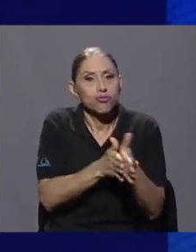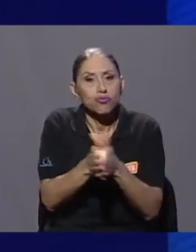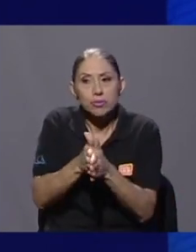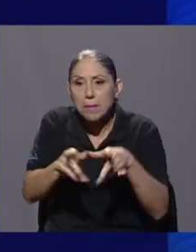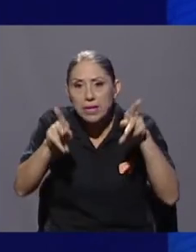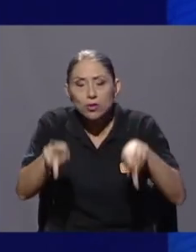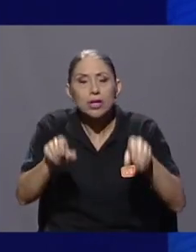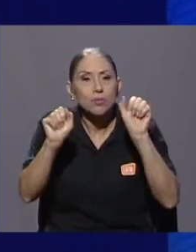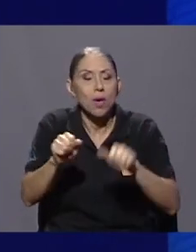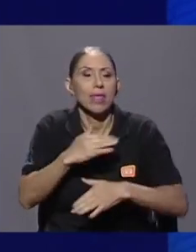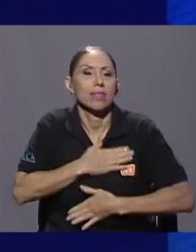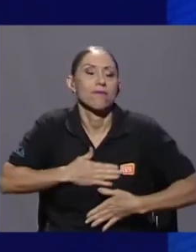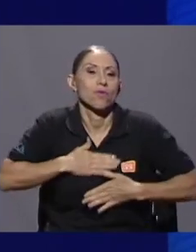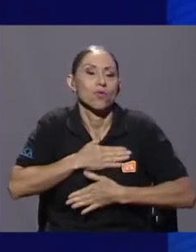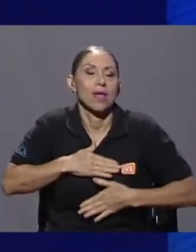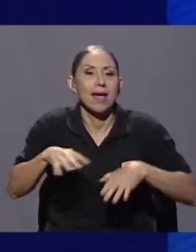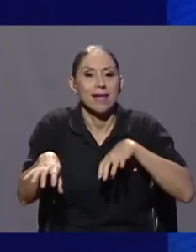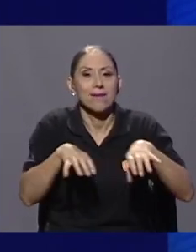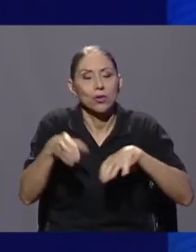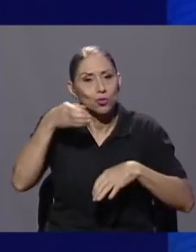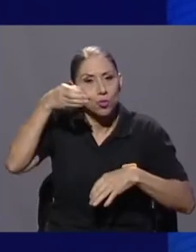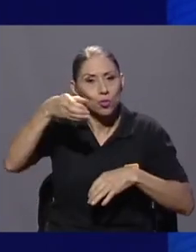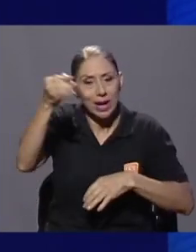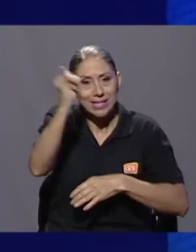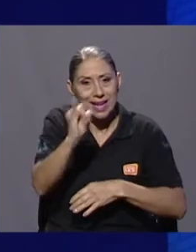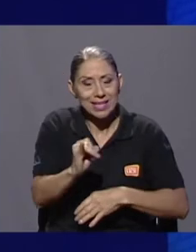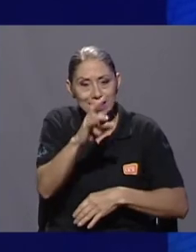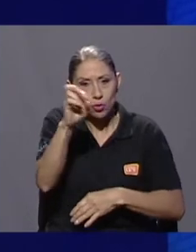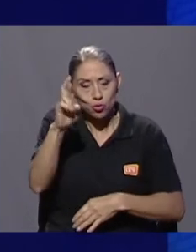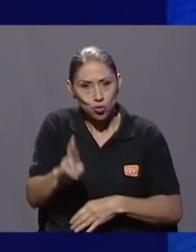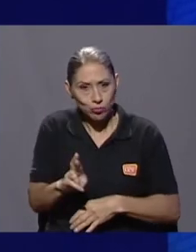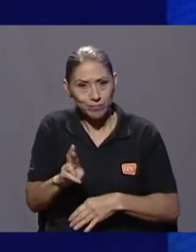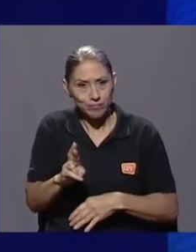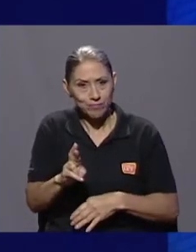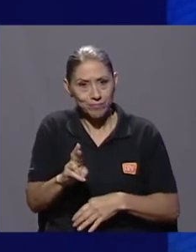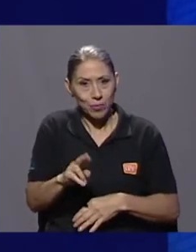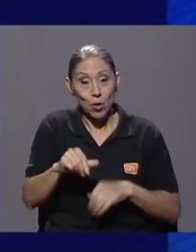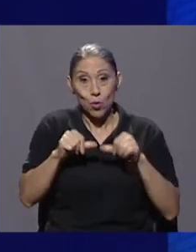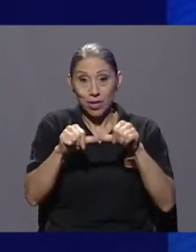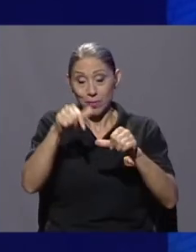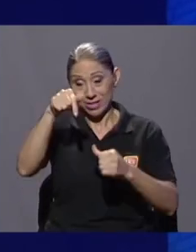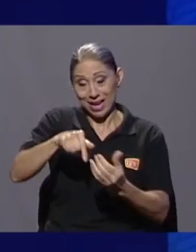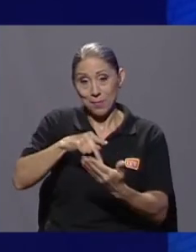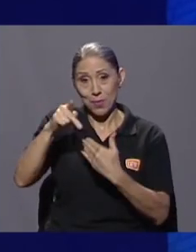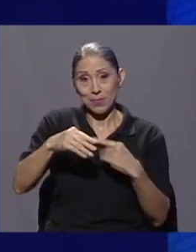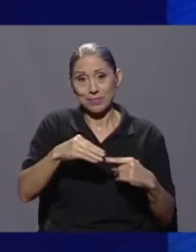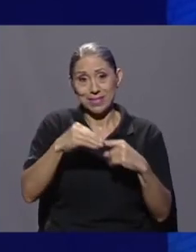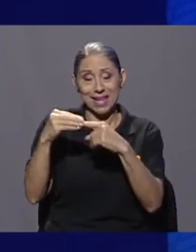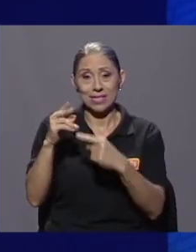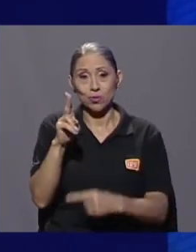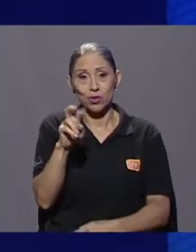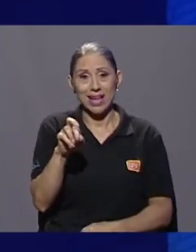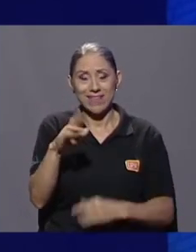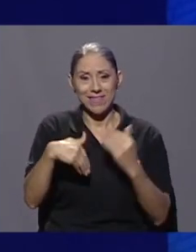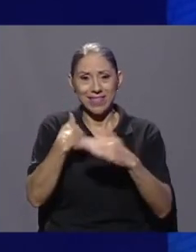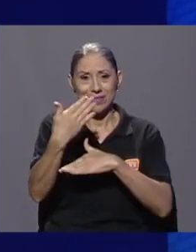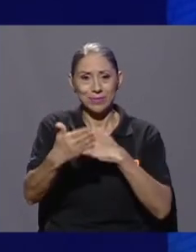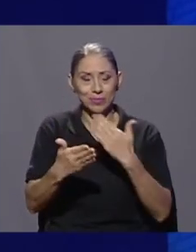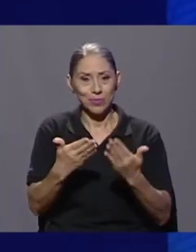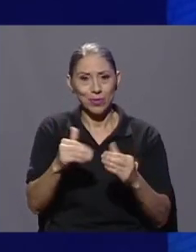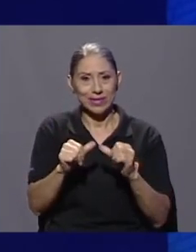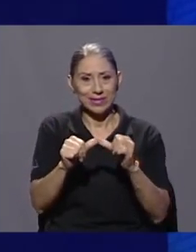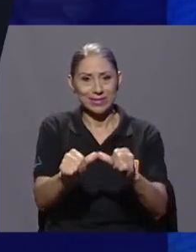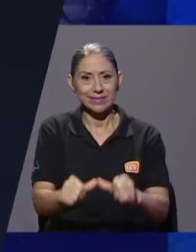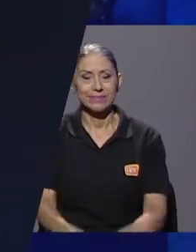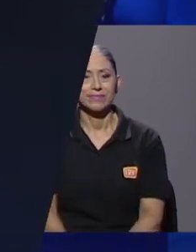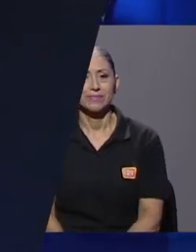eventos culturales y artísticos que ofrece Costa Rica. Continuamos acá en Especiales UCR después de una pequeña pausa.